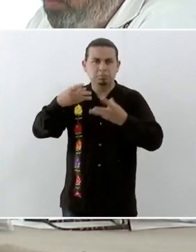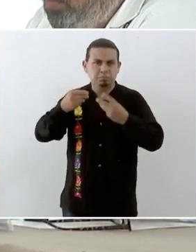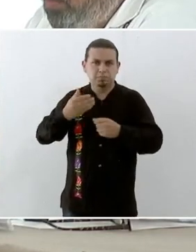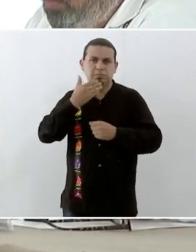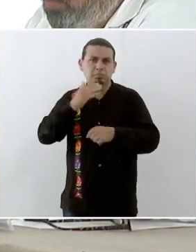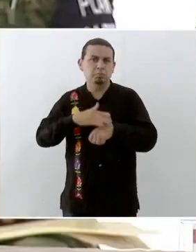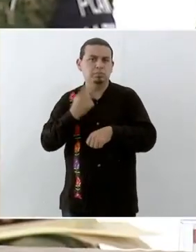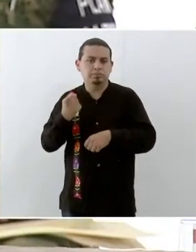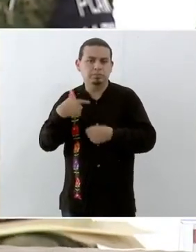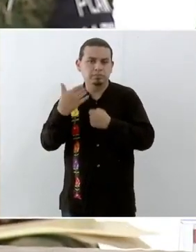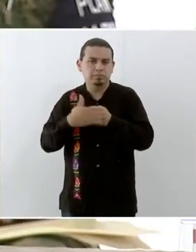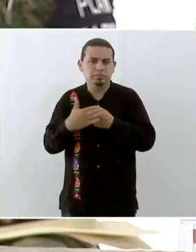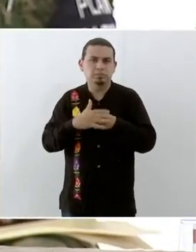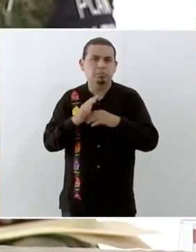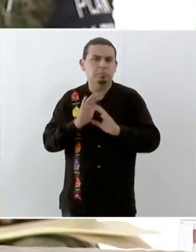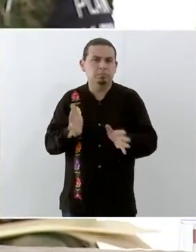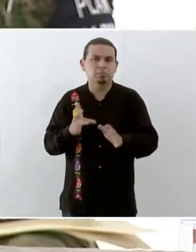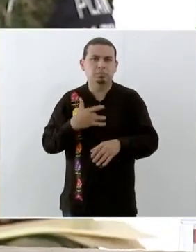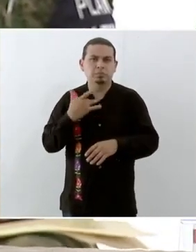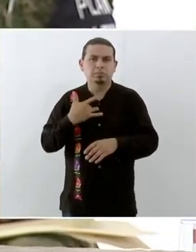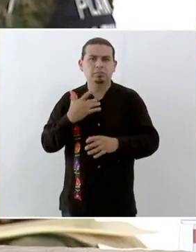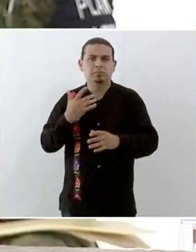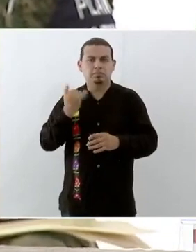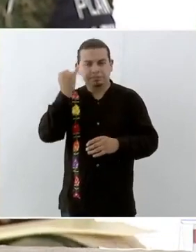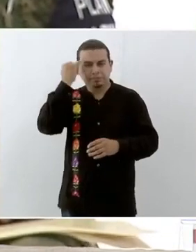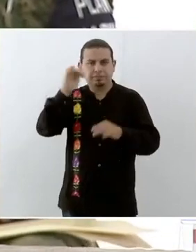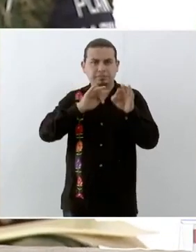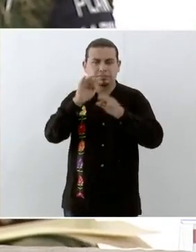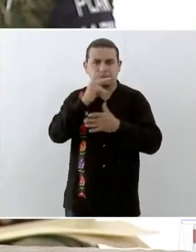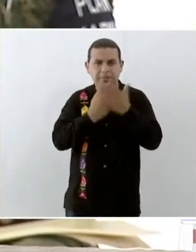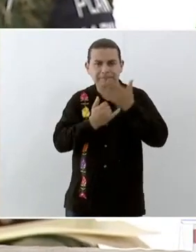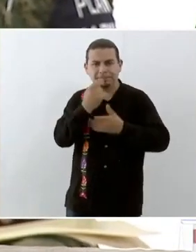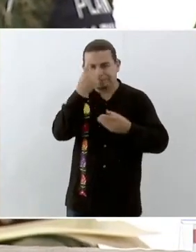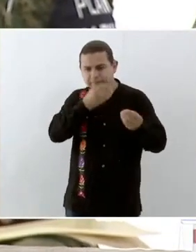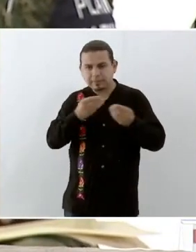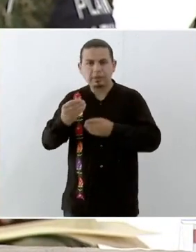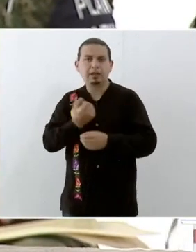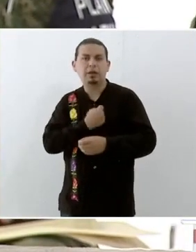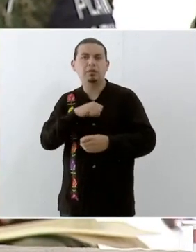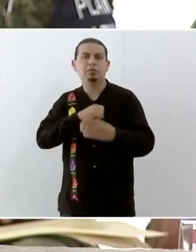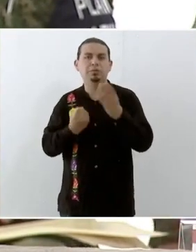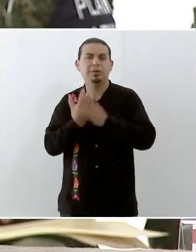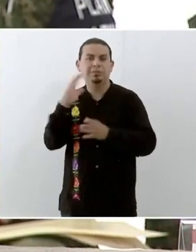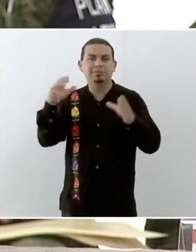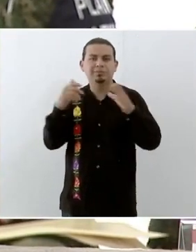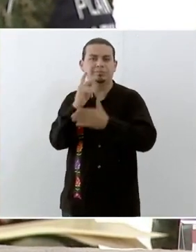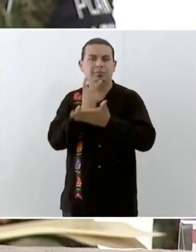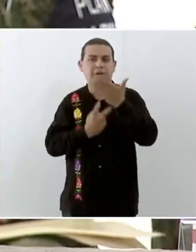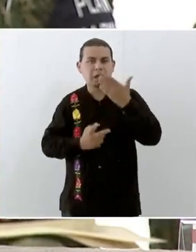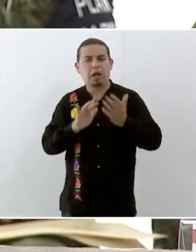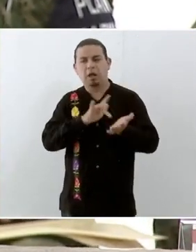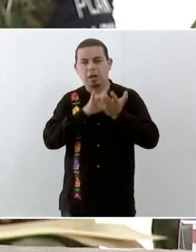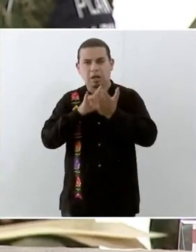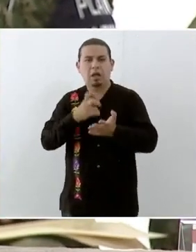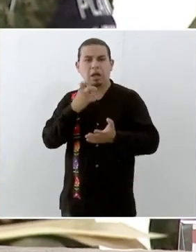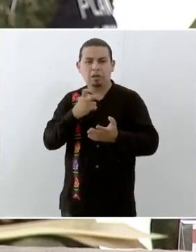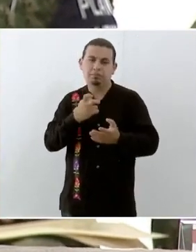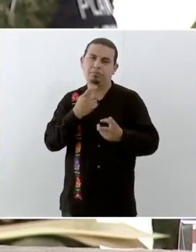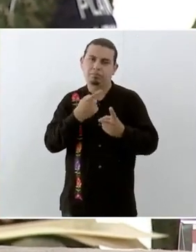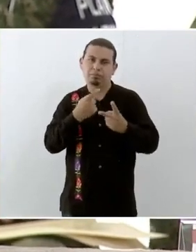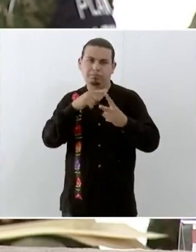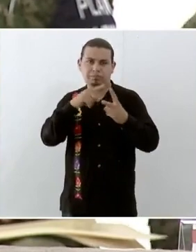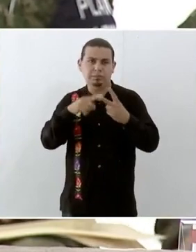llega esta estrategia integral de salud que cubriría esta otra parte